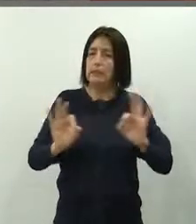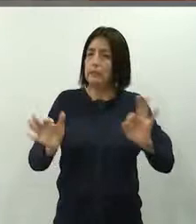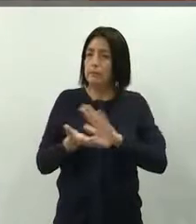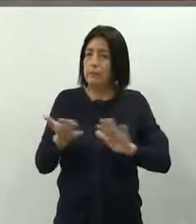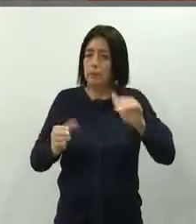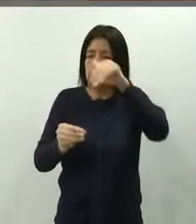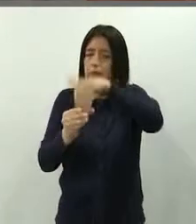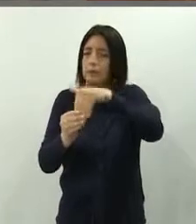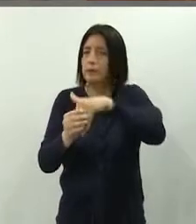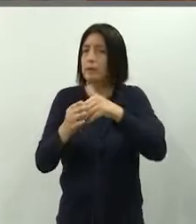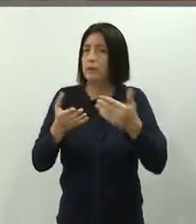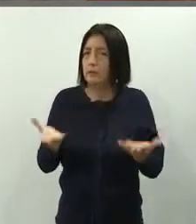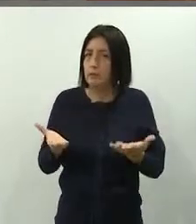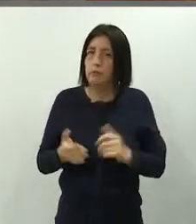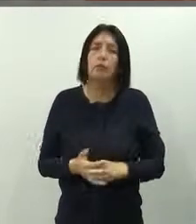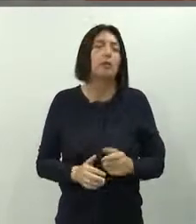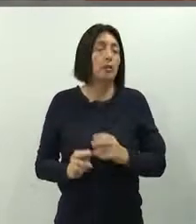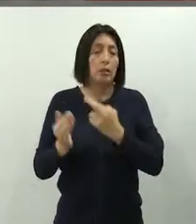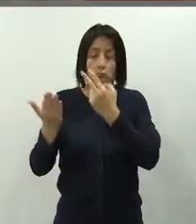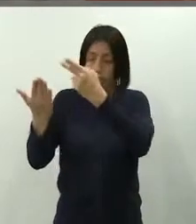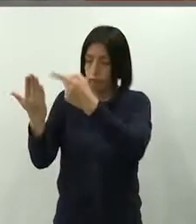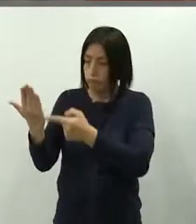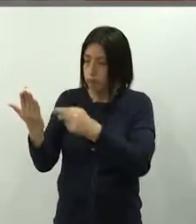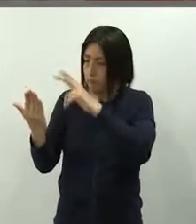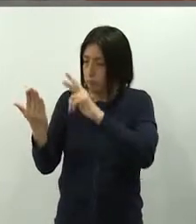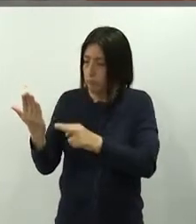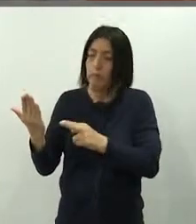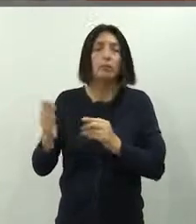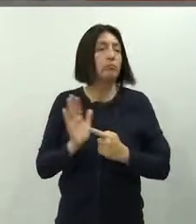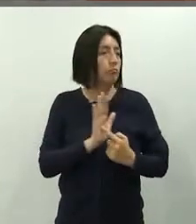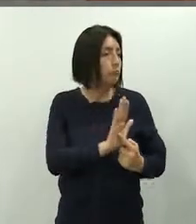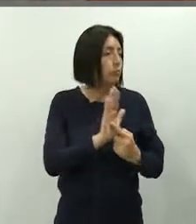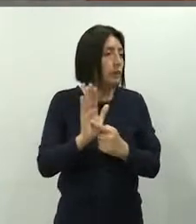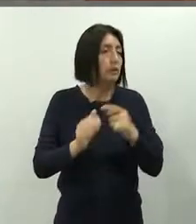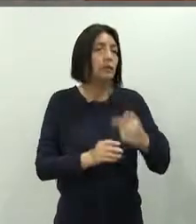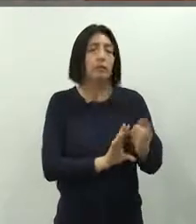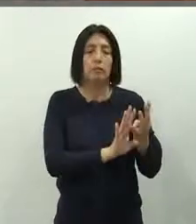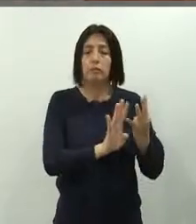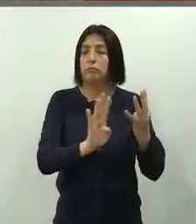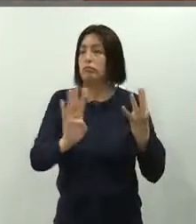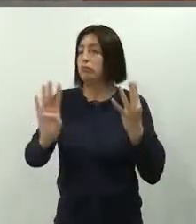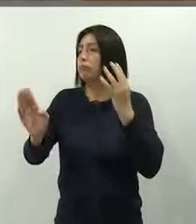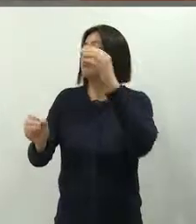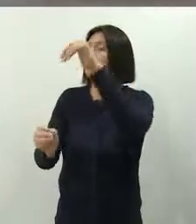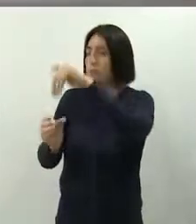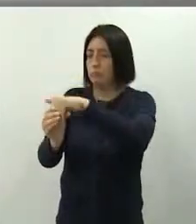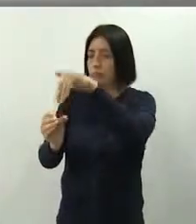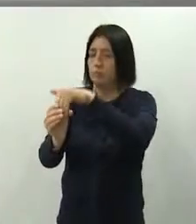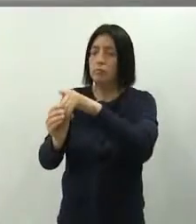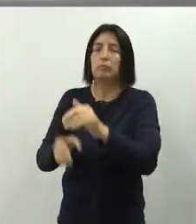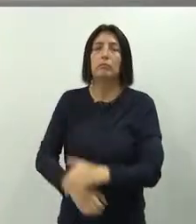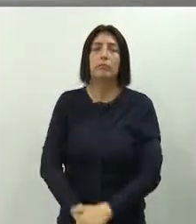el fiel reflejo de la voluntad popular expresada en las urnas. Muchas gracias.